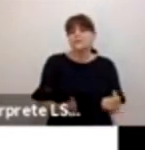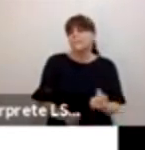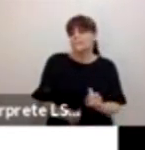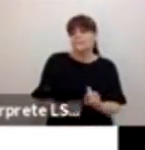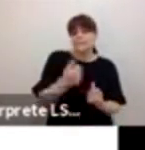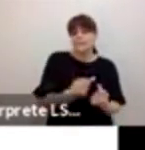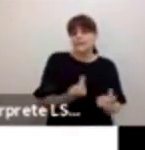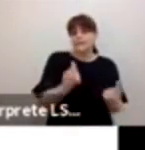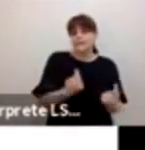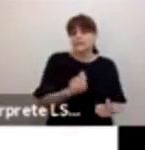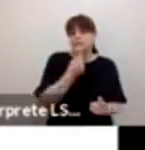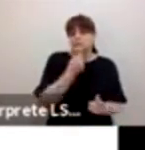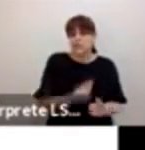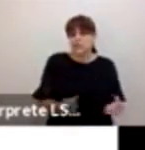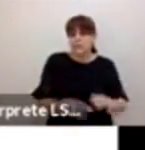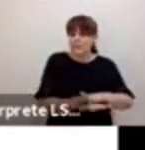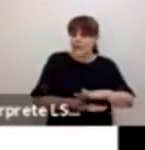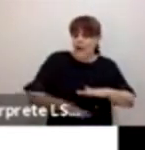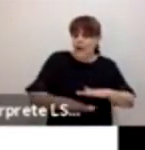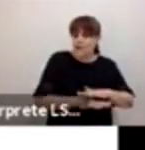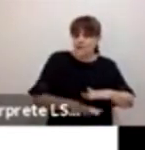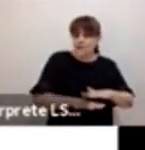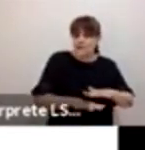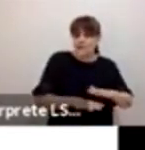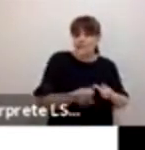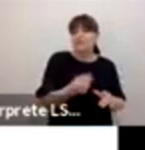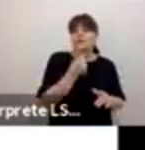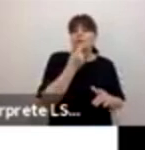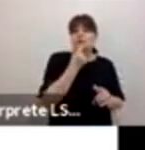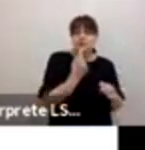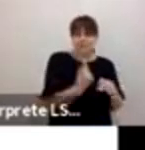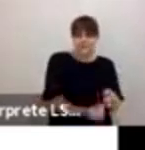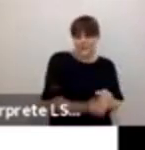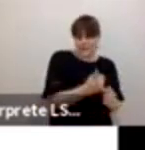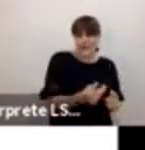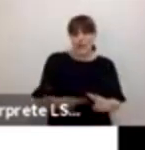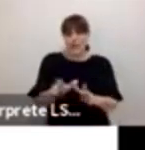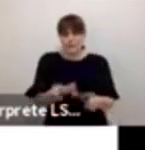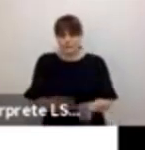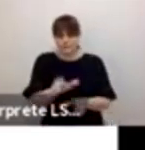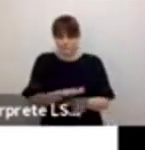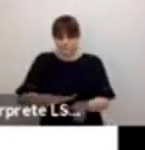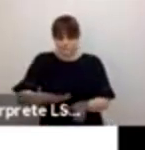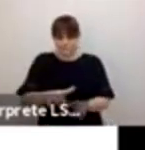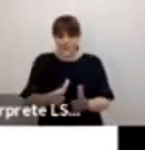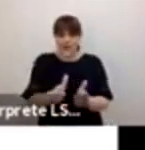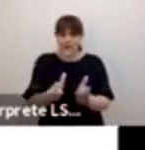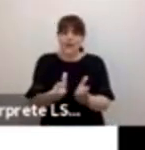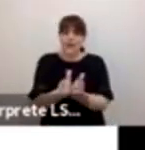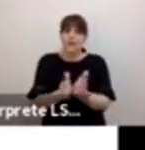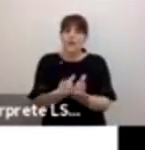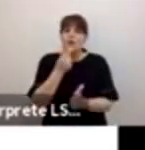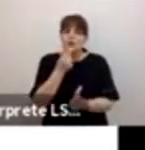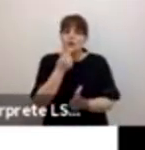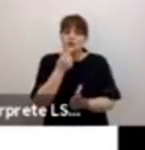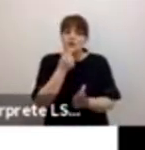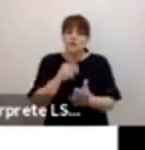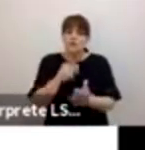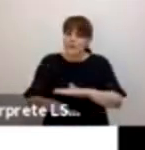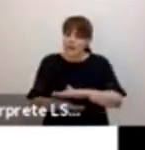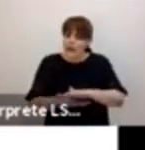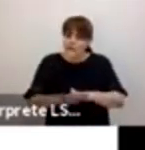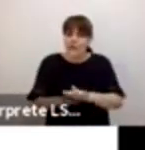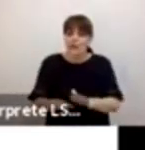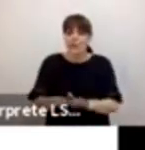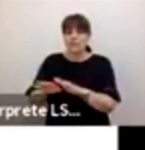básica y adolescentes, ¿no? En cada uno de los tres grupos de barras. Y aquí lo que podemos ver son diferencias